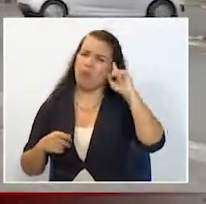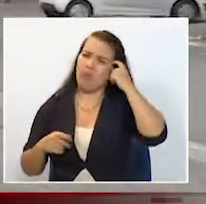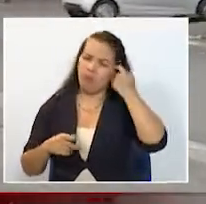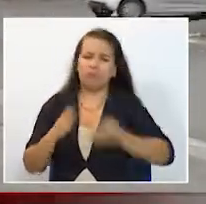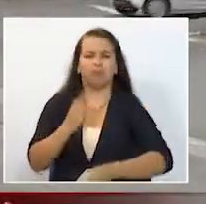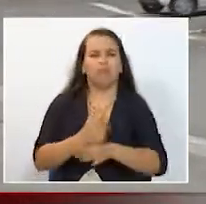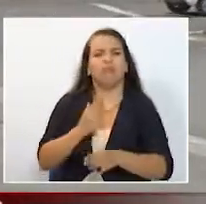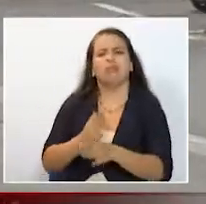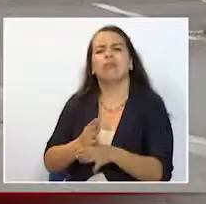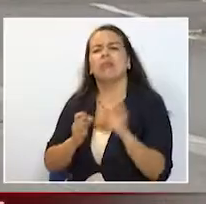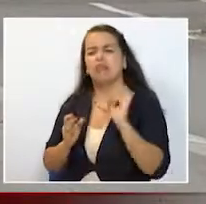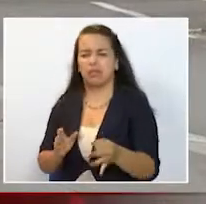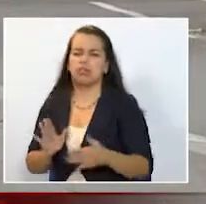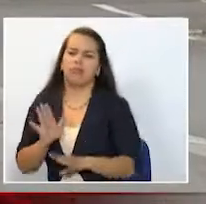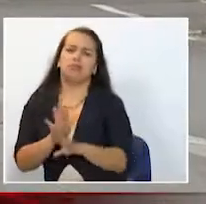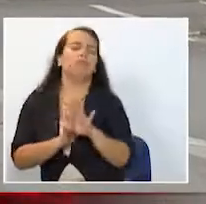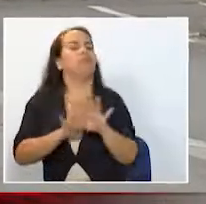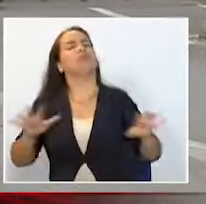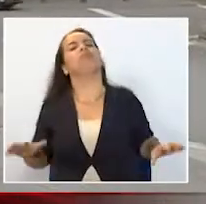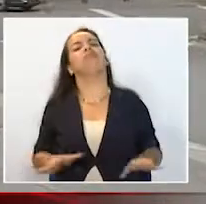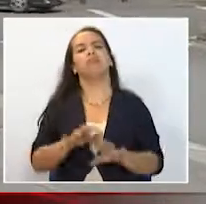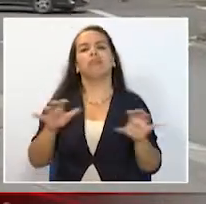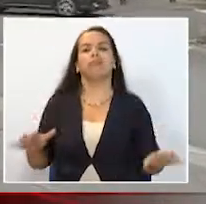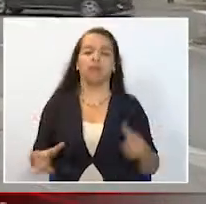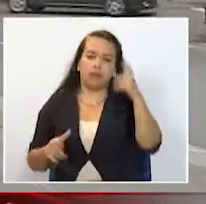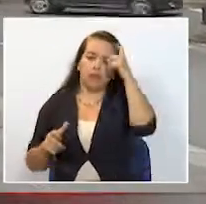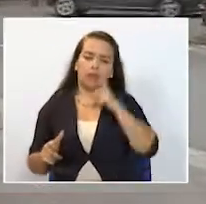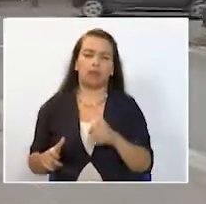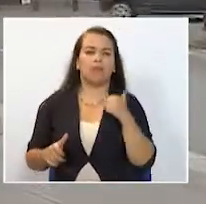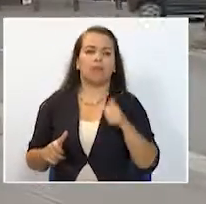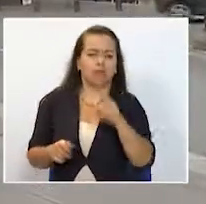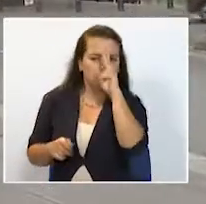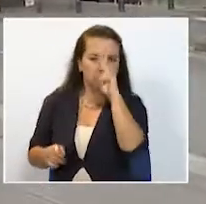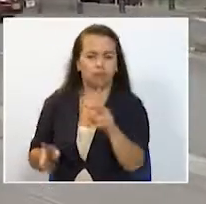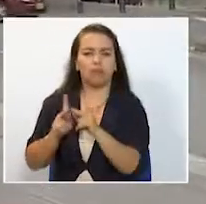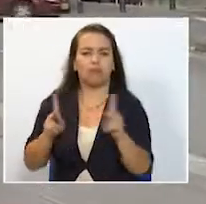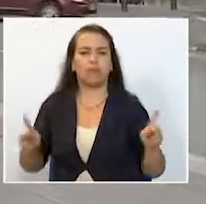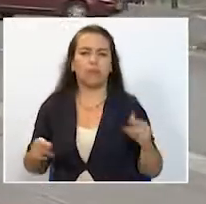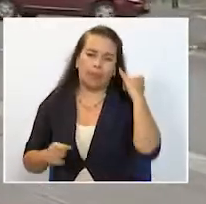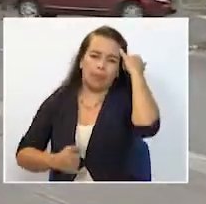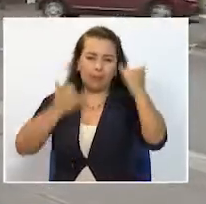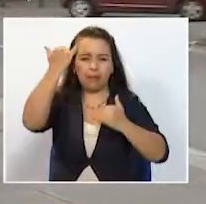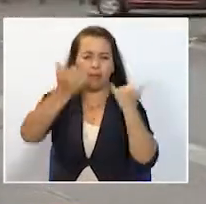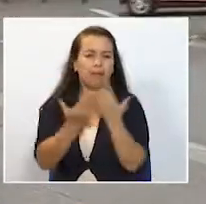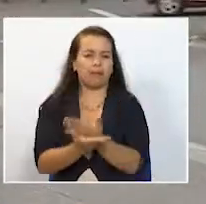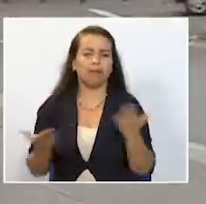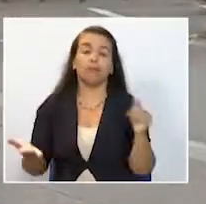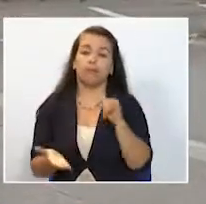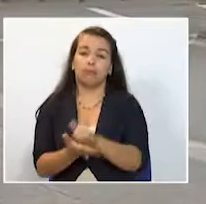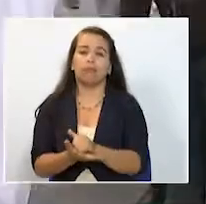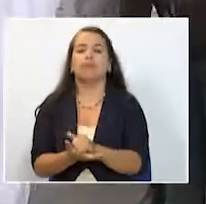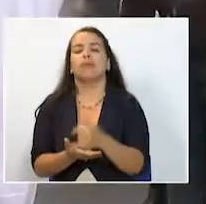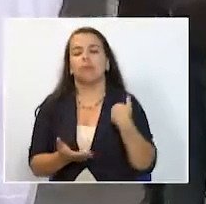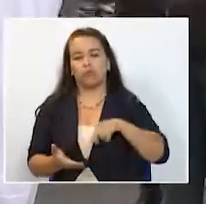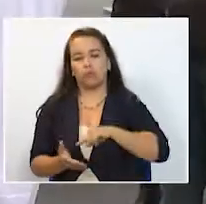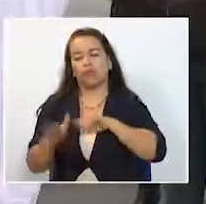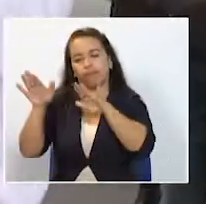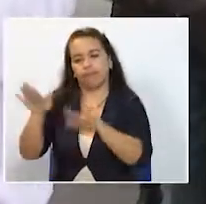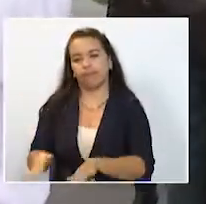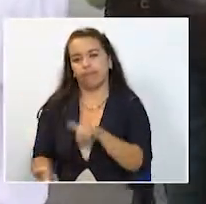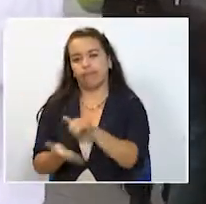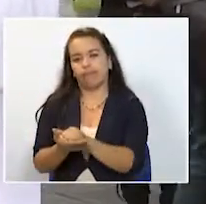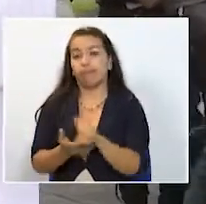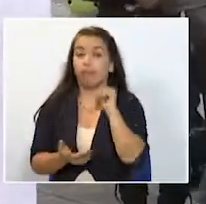siempre lo hemos honrado con seriedad con respeto por las personas por las ideas y eso es lo que nosotros representamos mañana